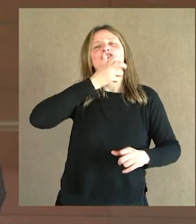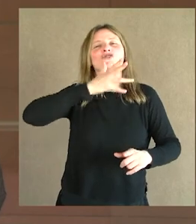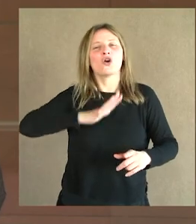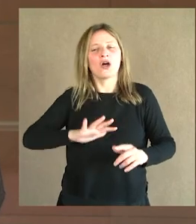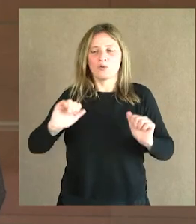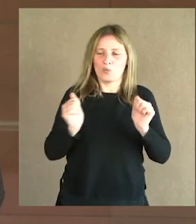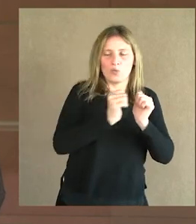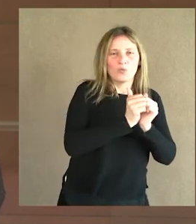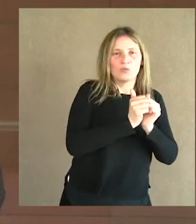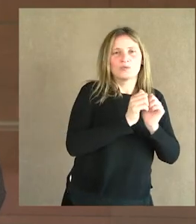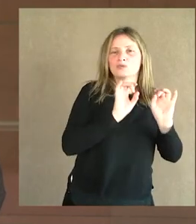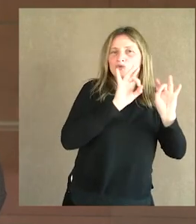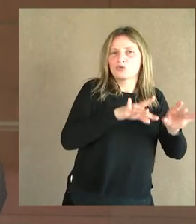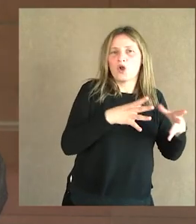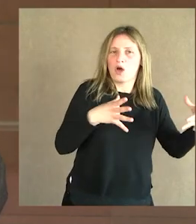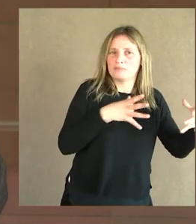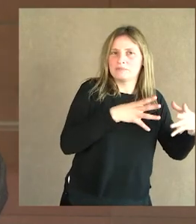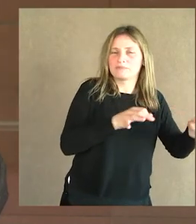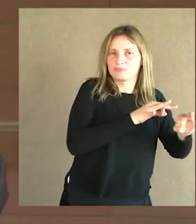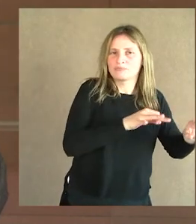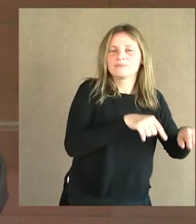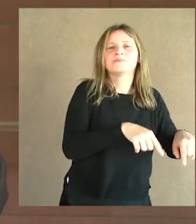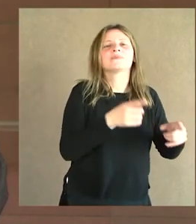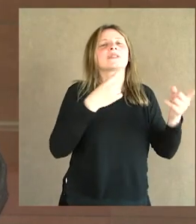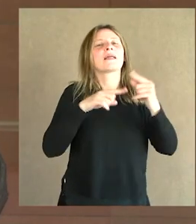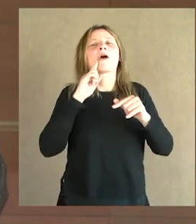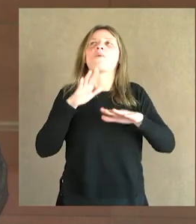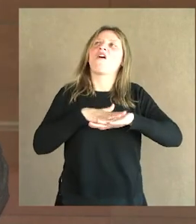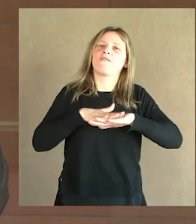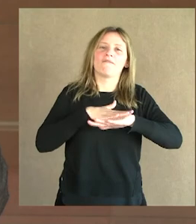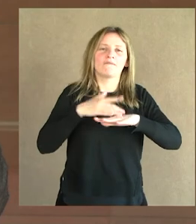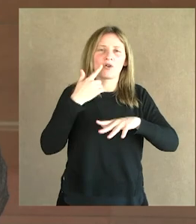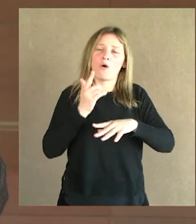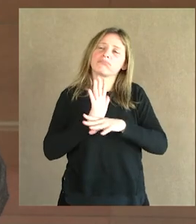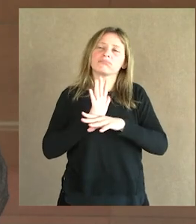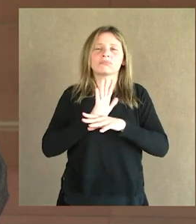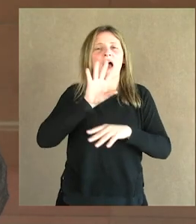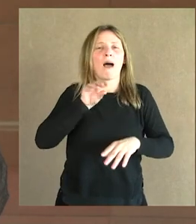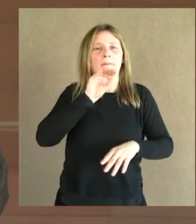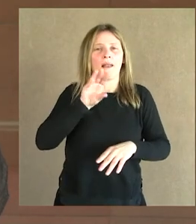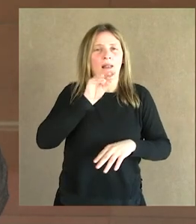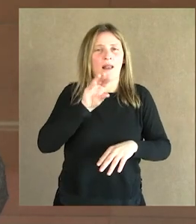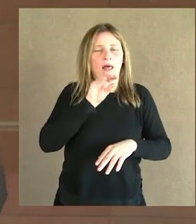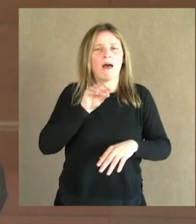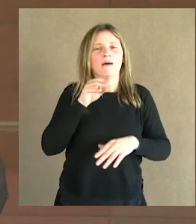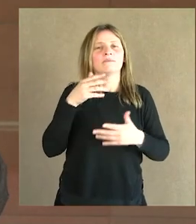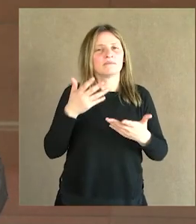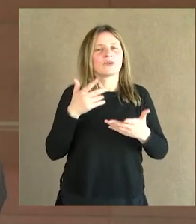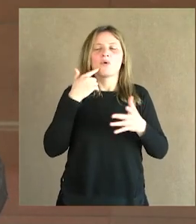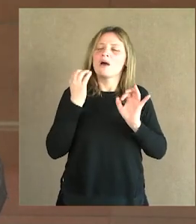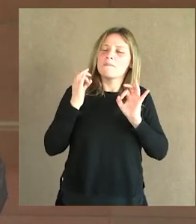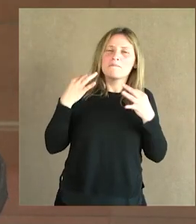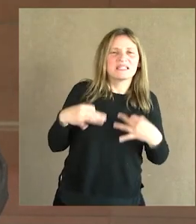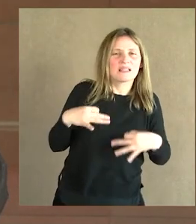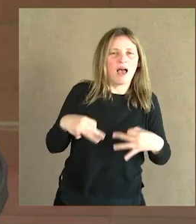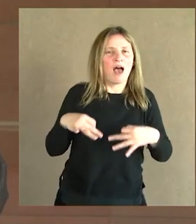el acompañamiento simplemente del continuo. Y básicamente es como algo hablado, ¿sí? Una parte muy especial